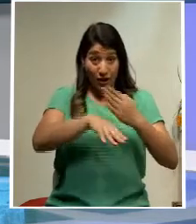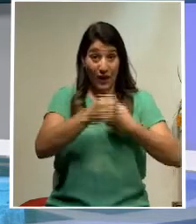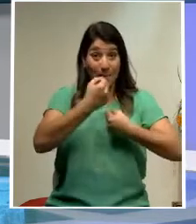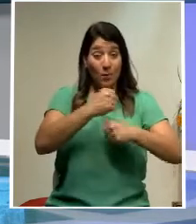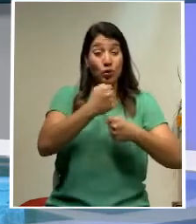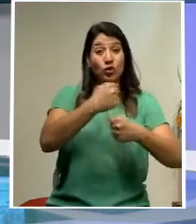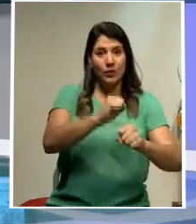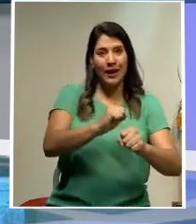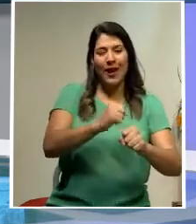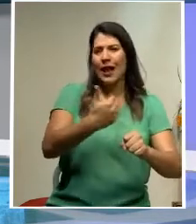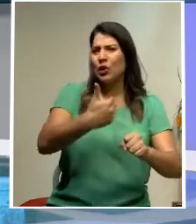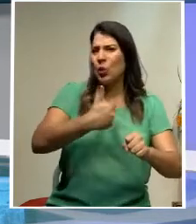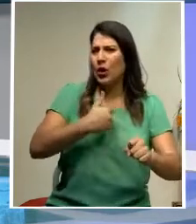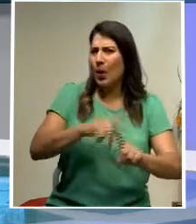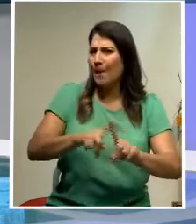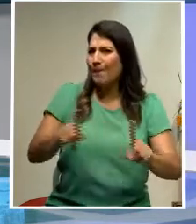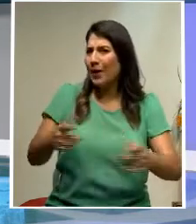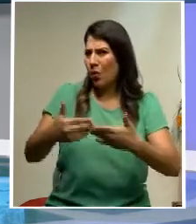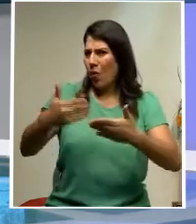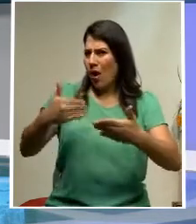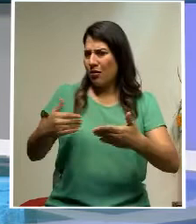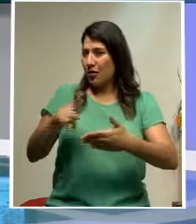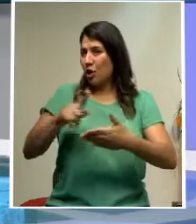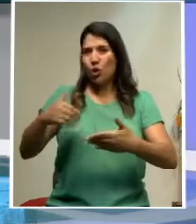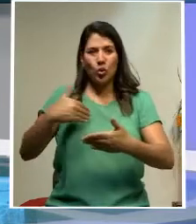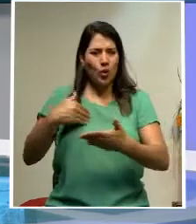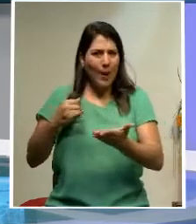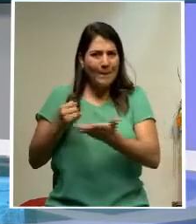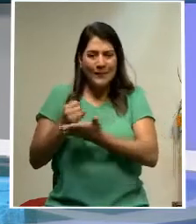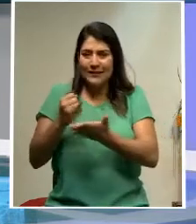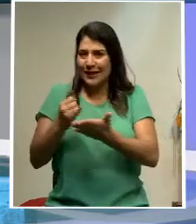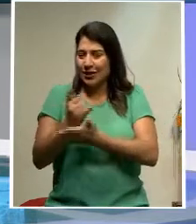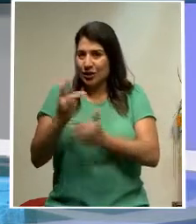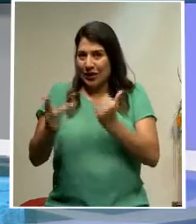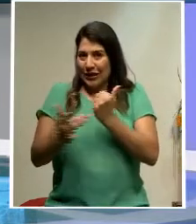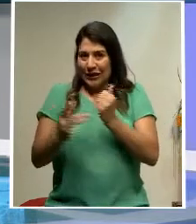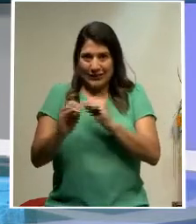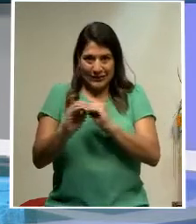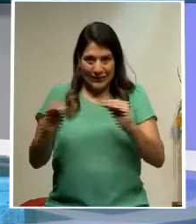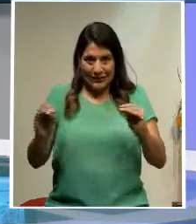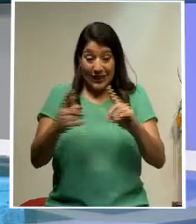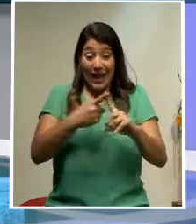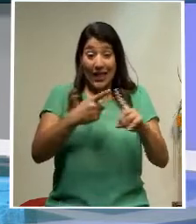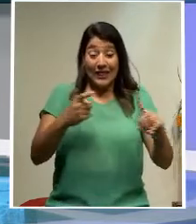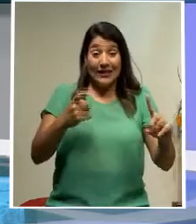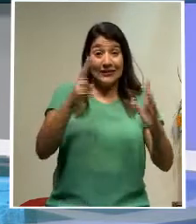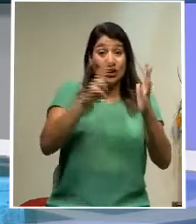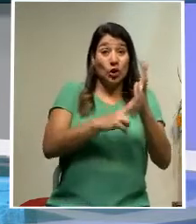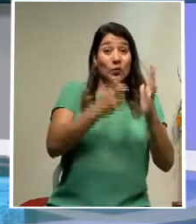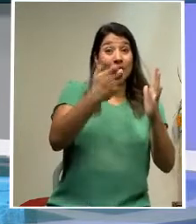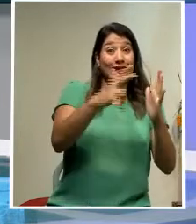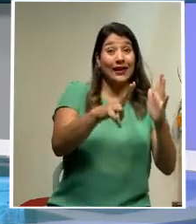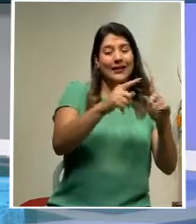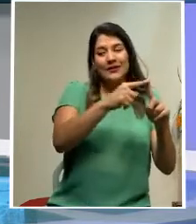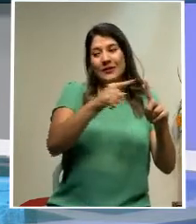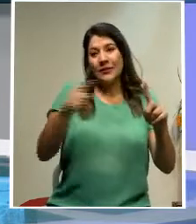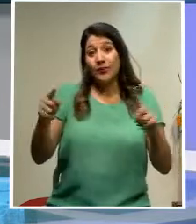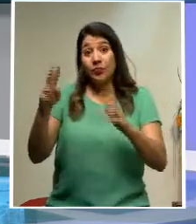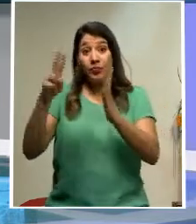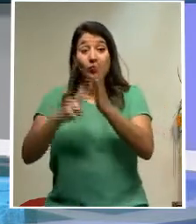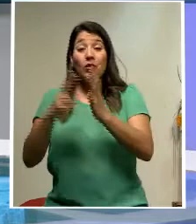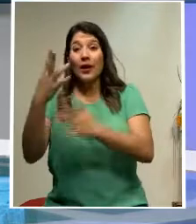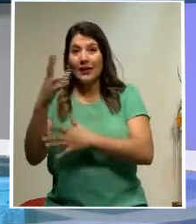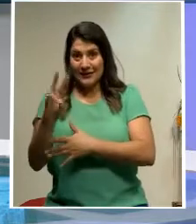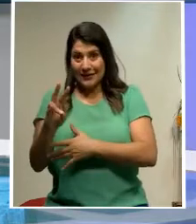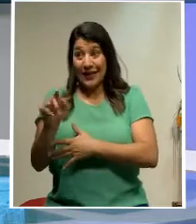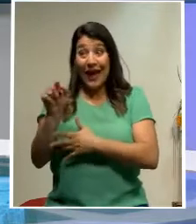contar con estudios ni fundamentos técnicos. Entre el 2013 y el 2017, la empresa